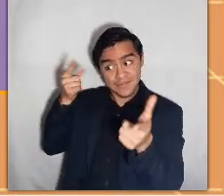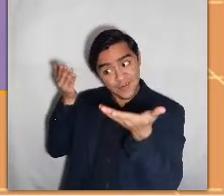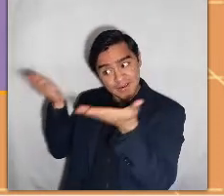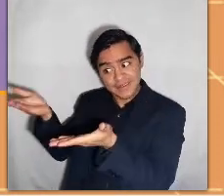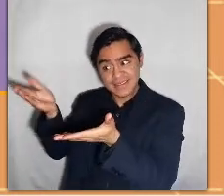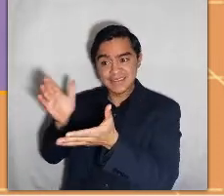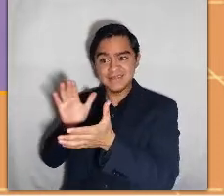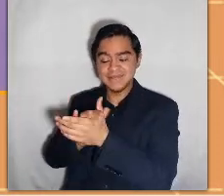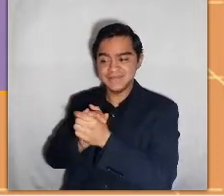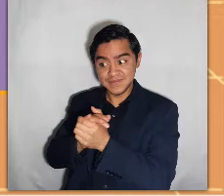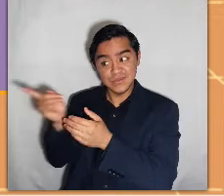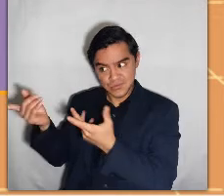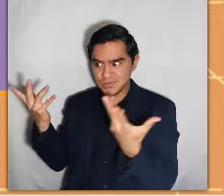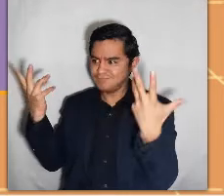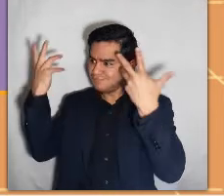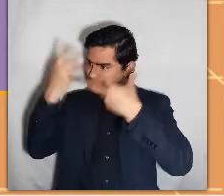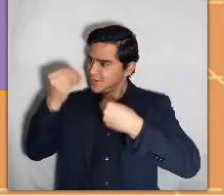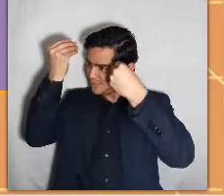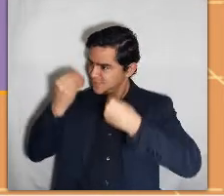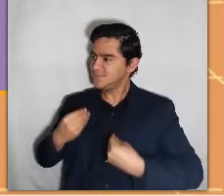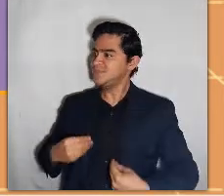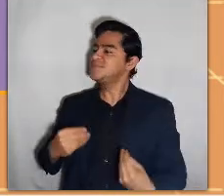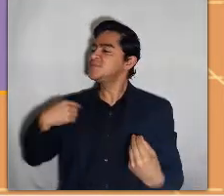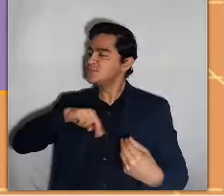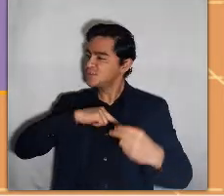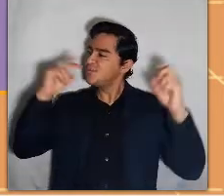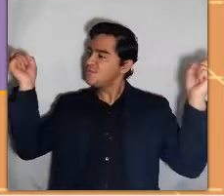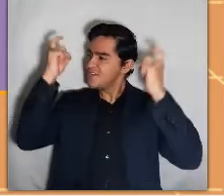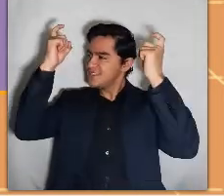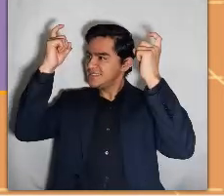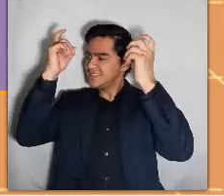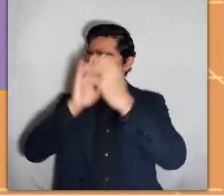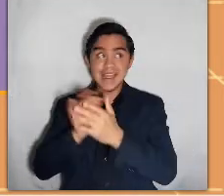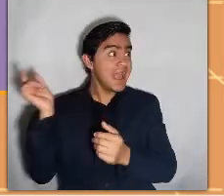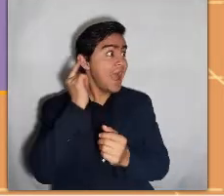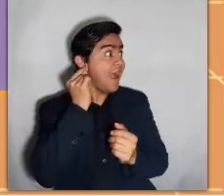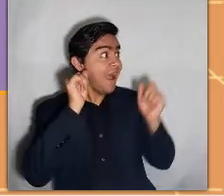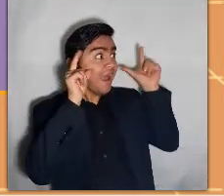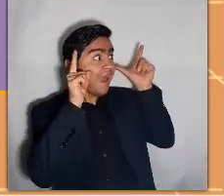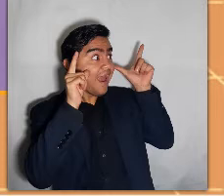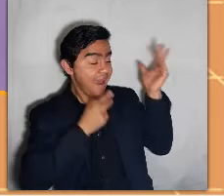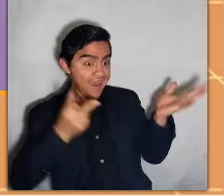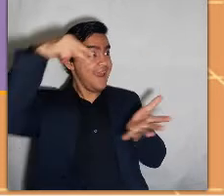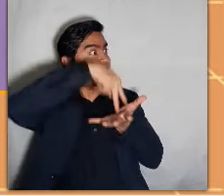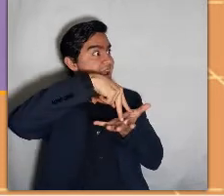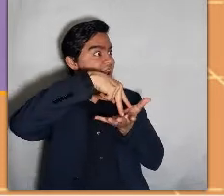Hemos preparado una gran sorpresa para ti. Así que ponte muy guapa, celebraremos una fiesta.